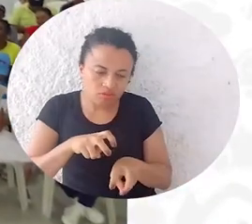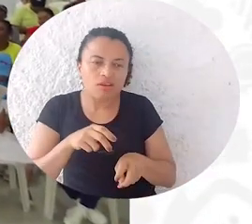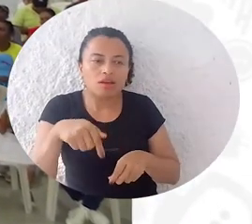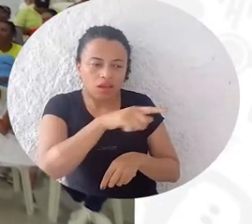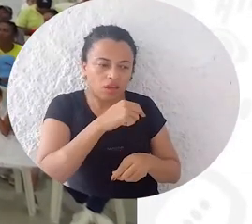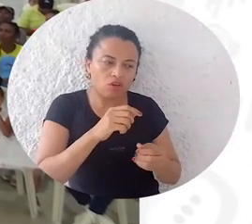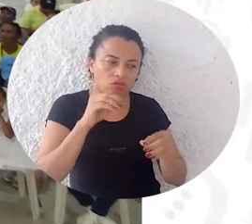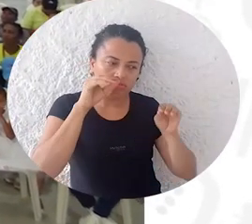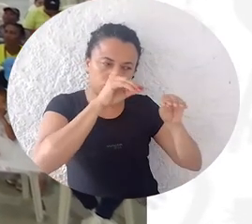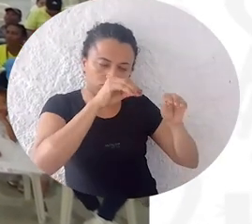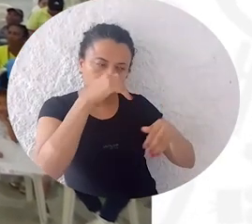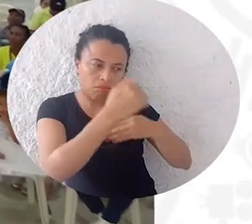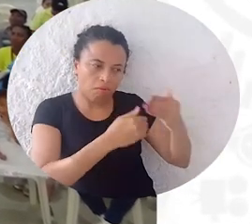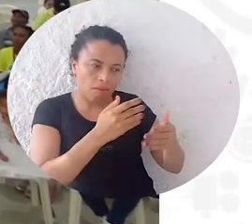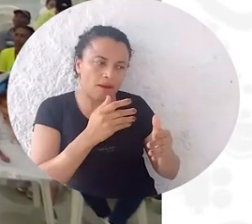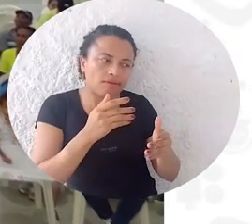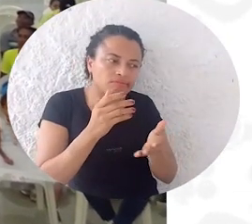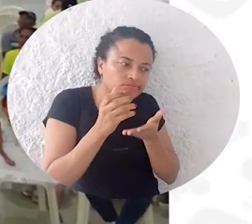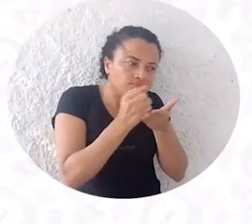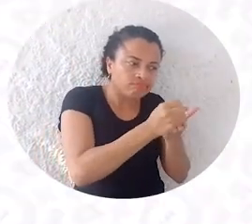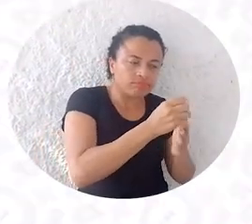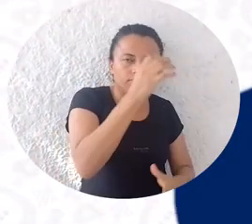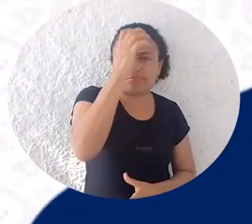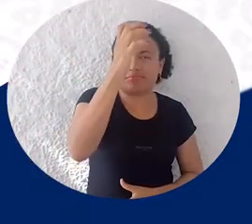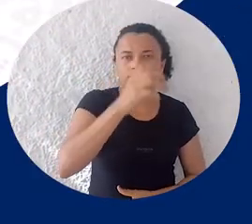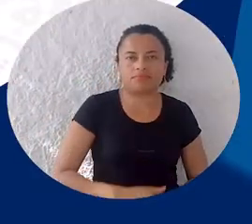procesos de formación y capacitación.